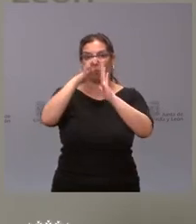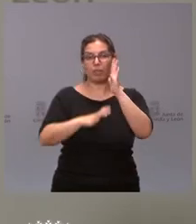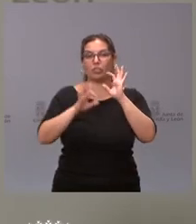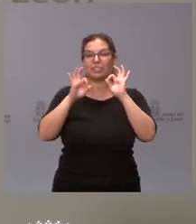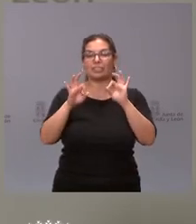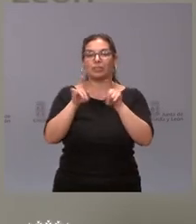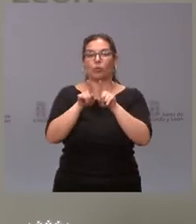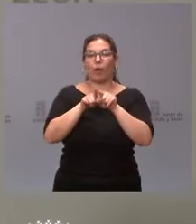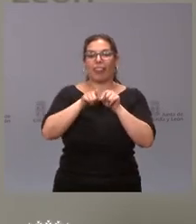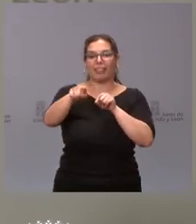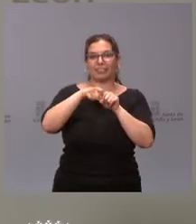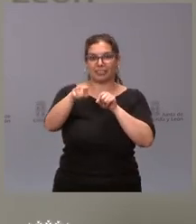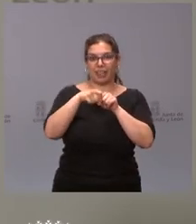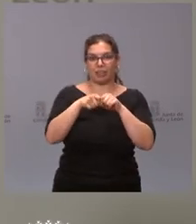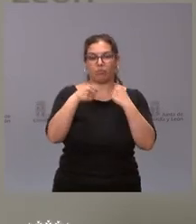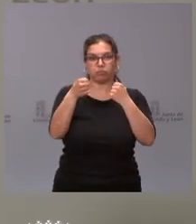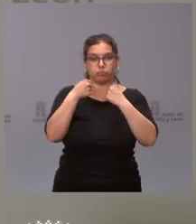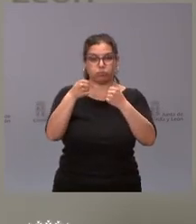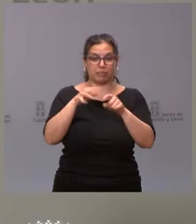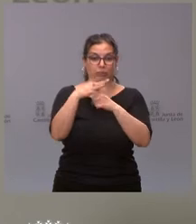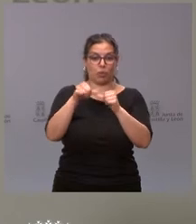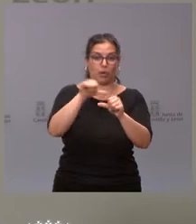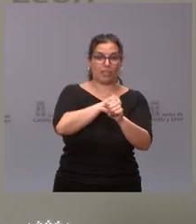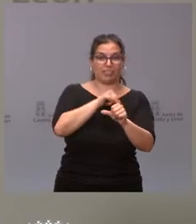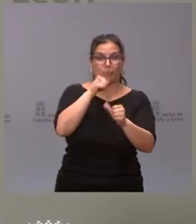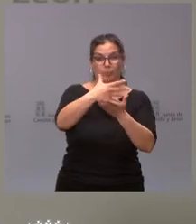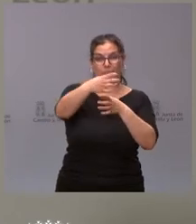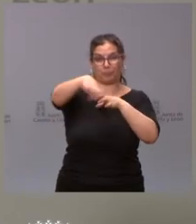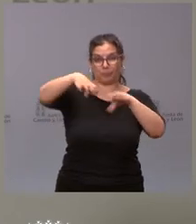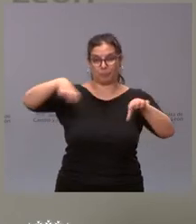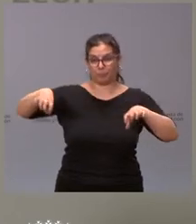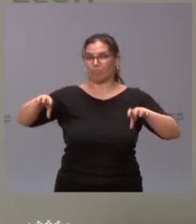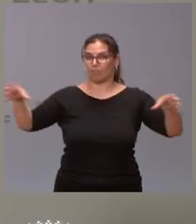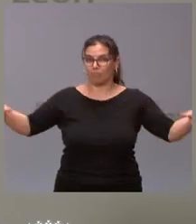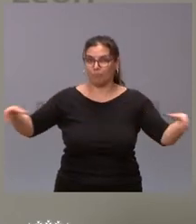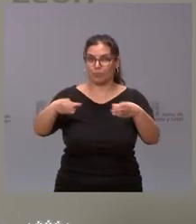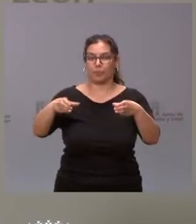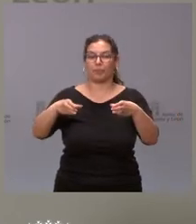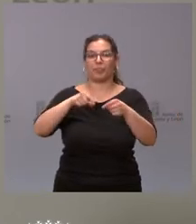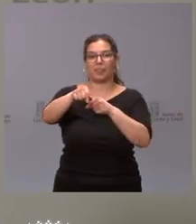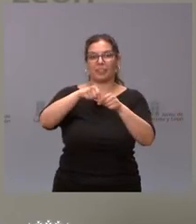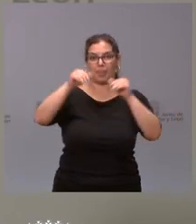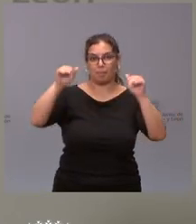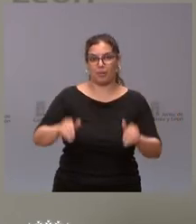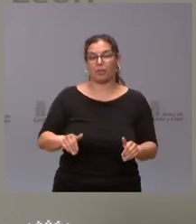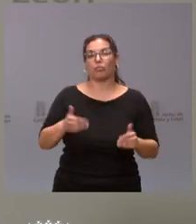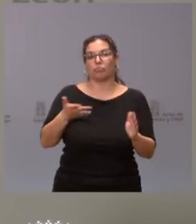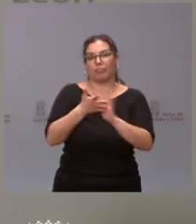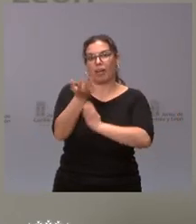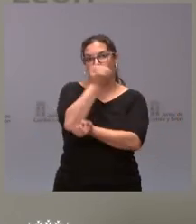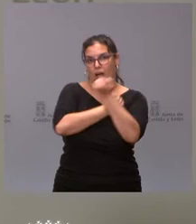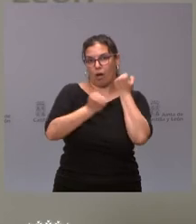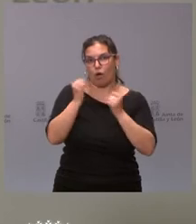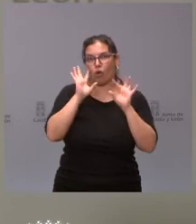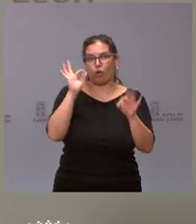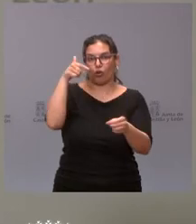recorridas respecto de la situación previa a esta concentración parcelaria en estas distancias y, por tanto, con el consiguiente ahorro